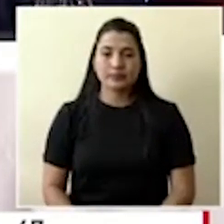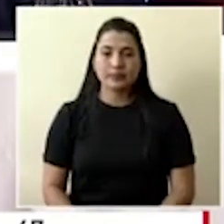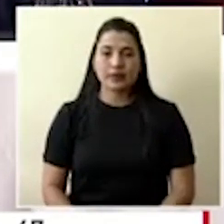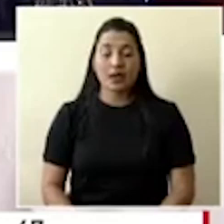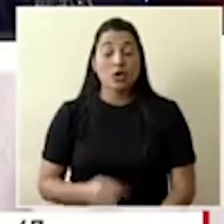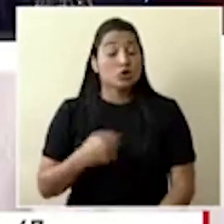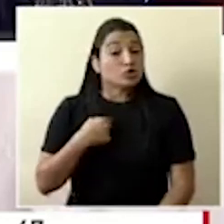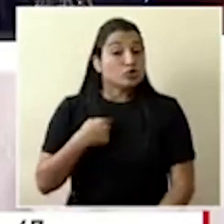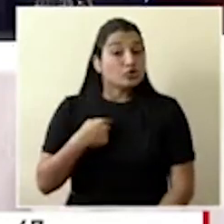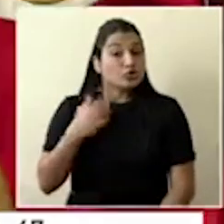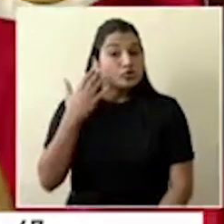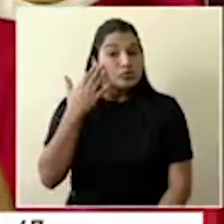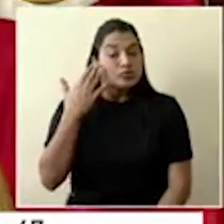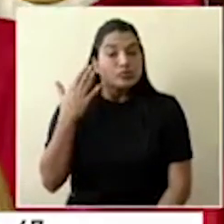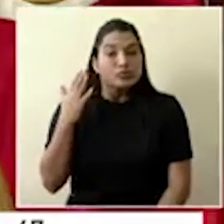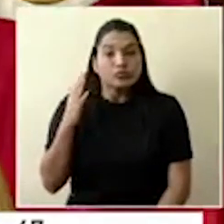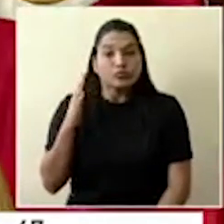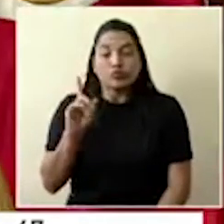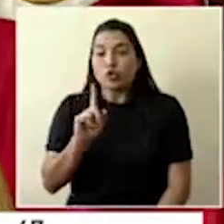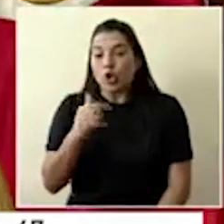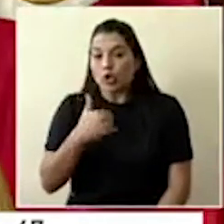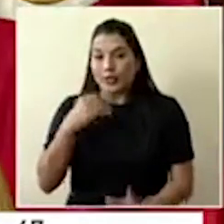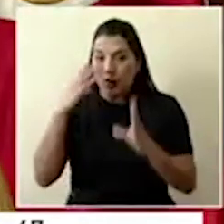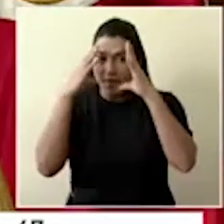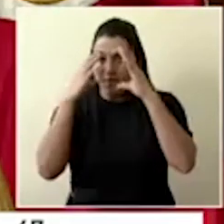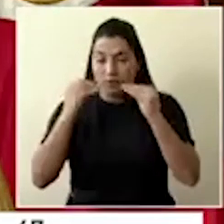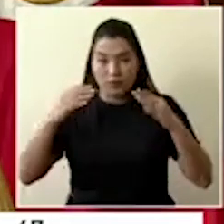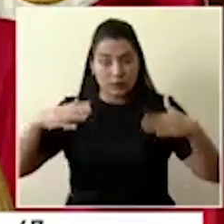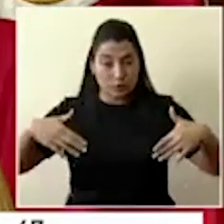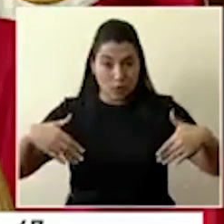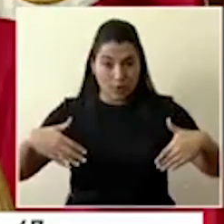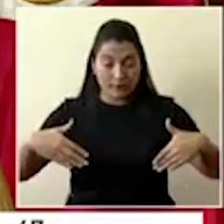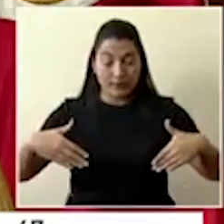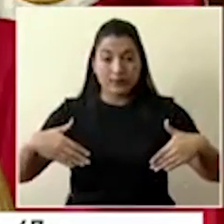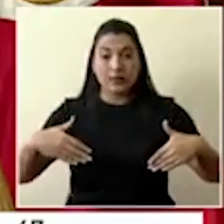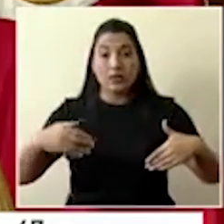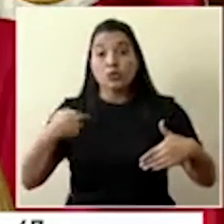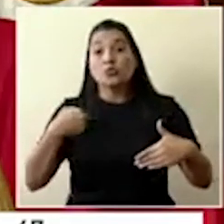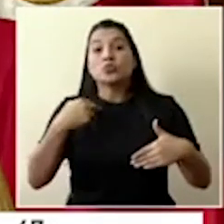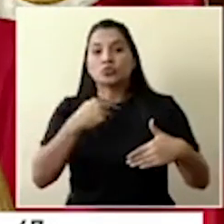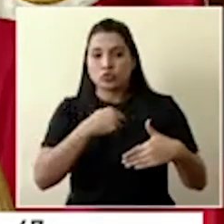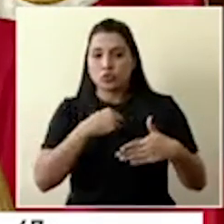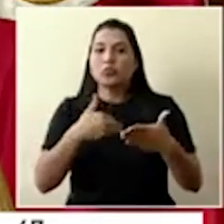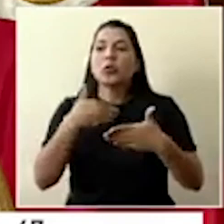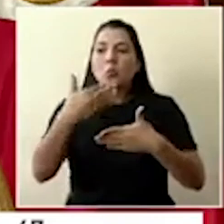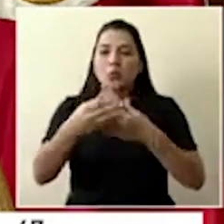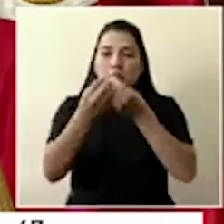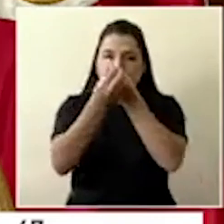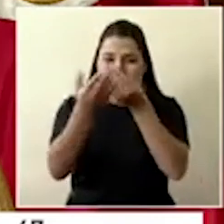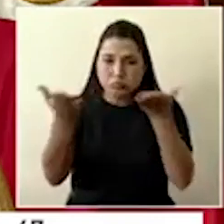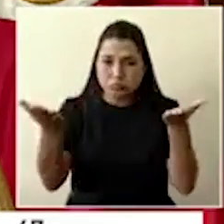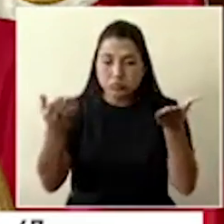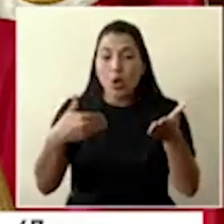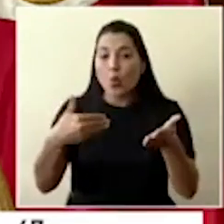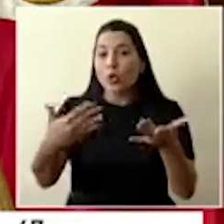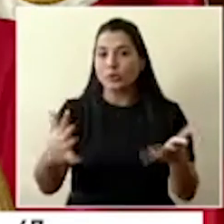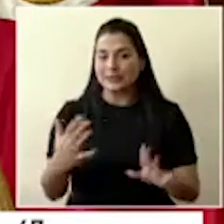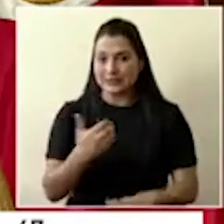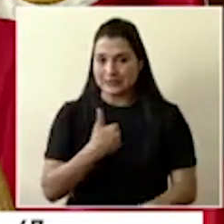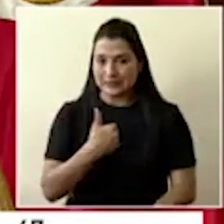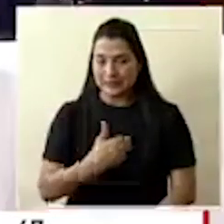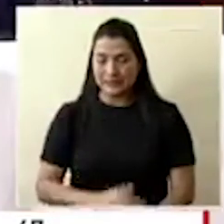Yo no tengo el informe todavía. Vamos a estar dando los resultados de eso una vez que lo tenga.